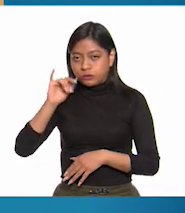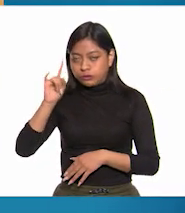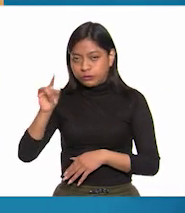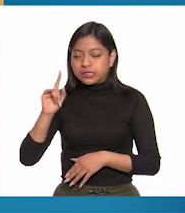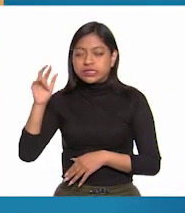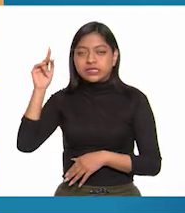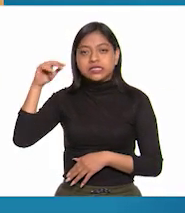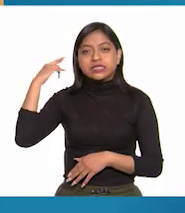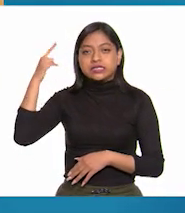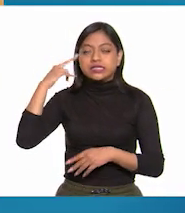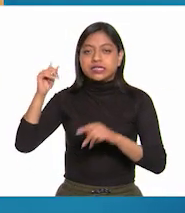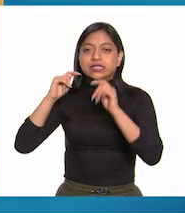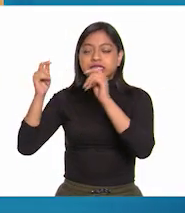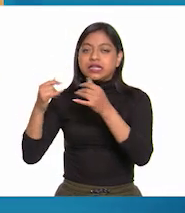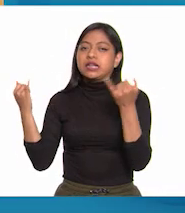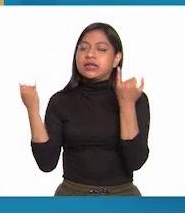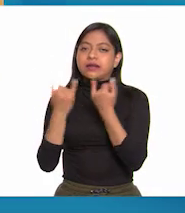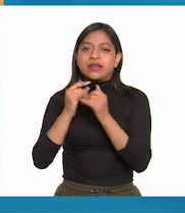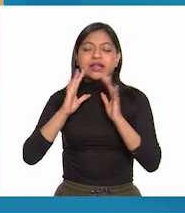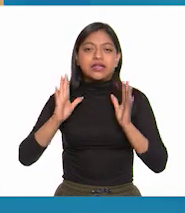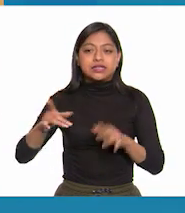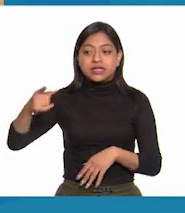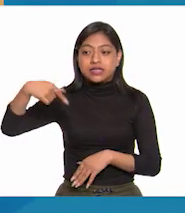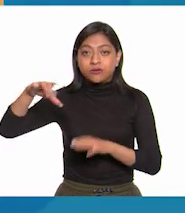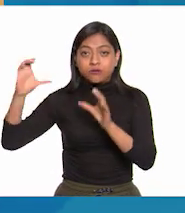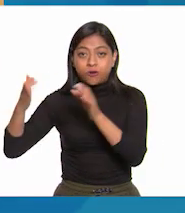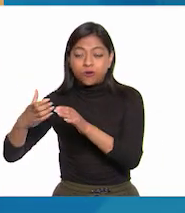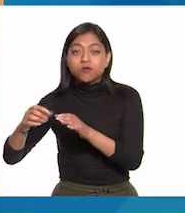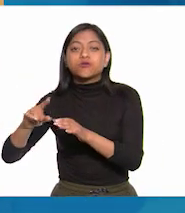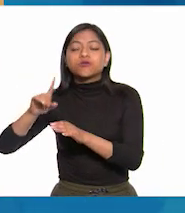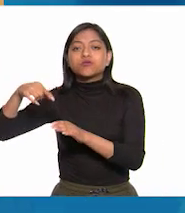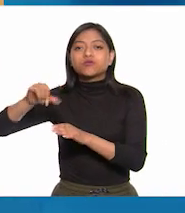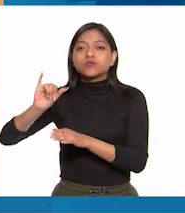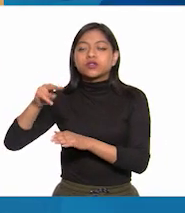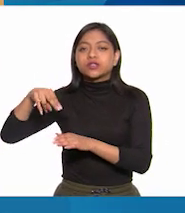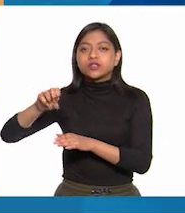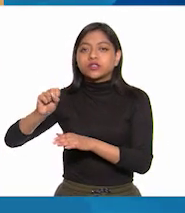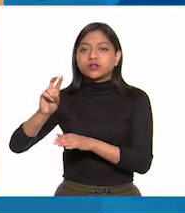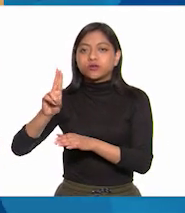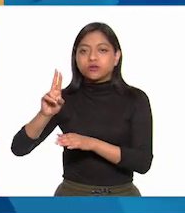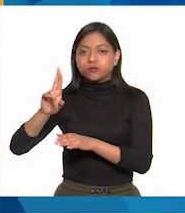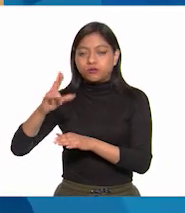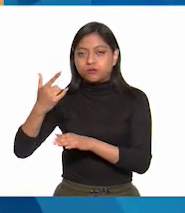y de inmediato ofreció una amnistía a los insurgentes, que muchos aceptaron.